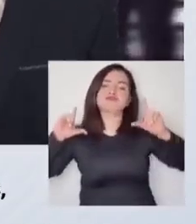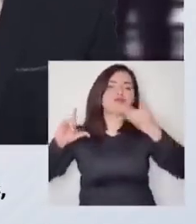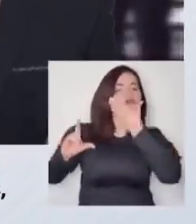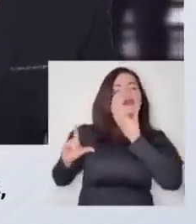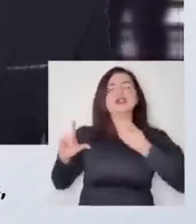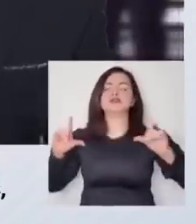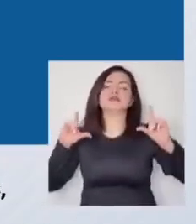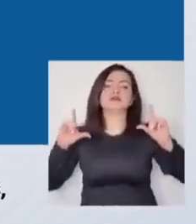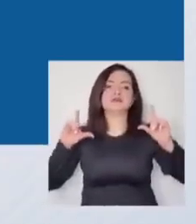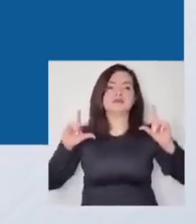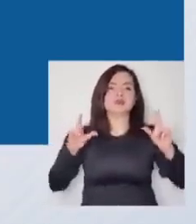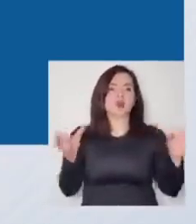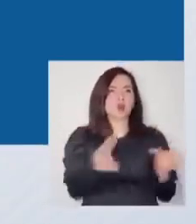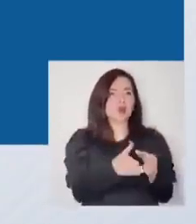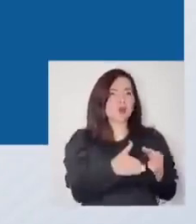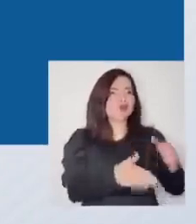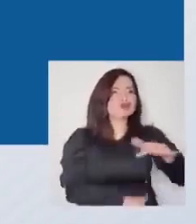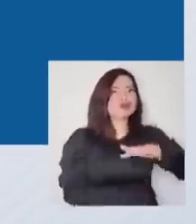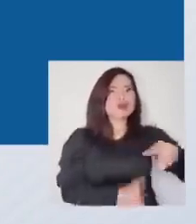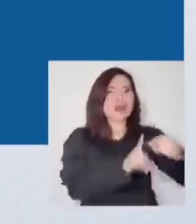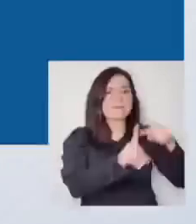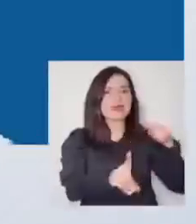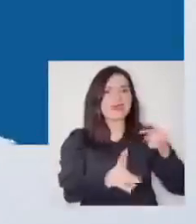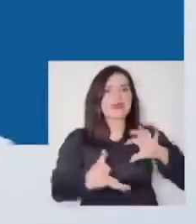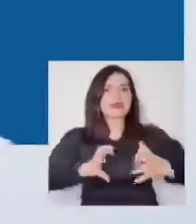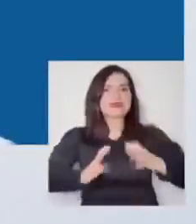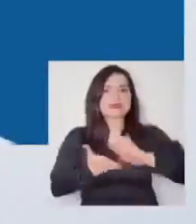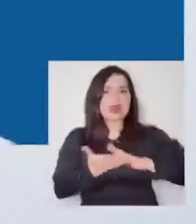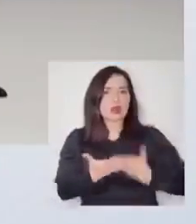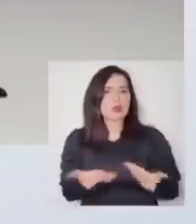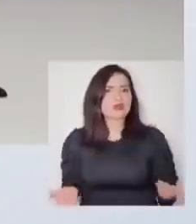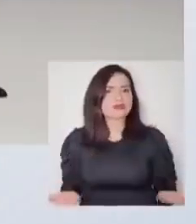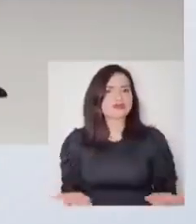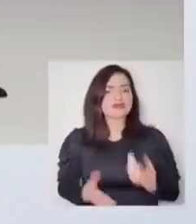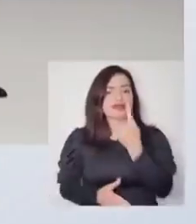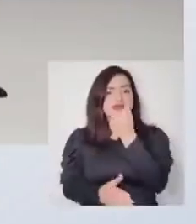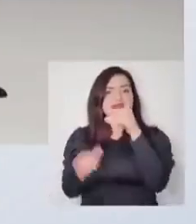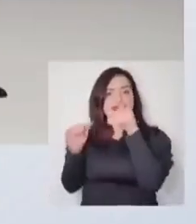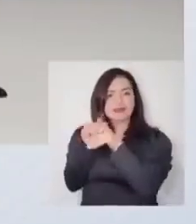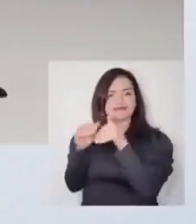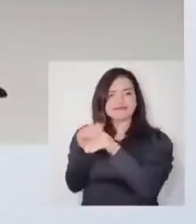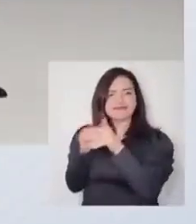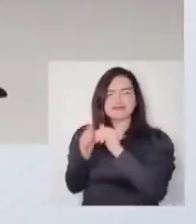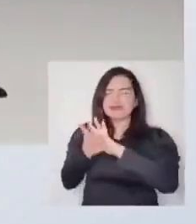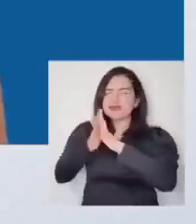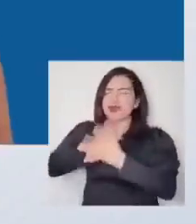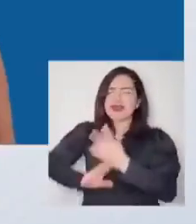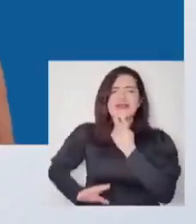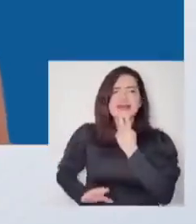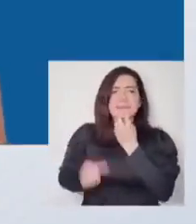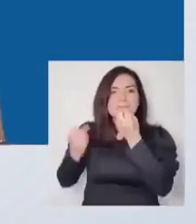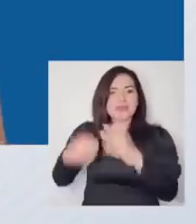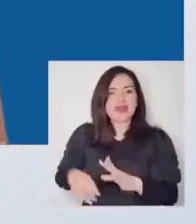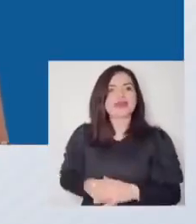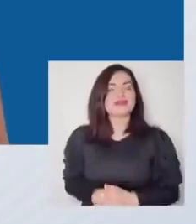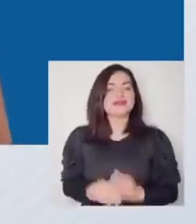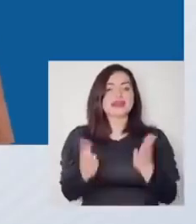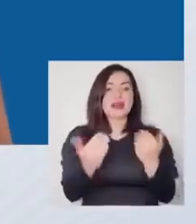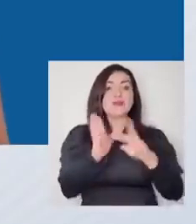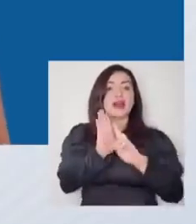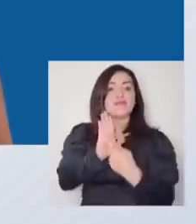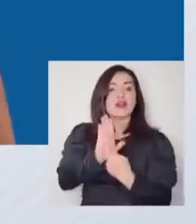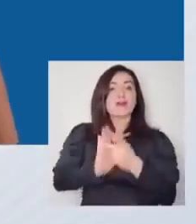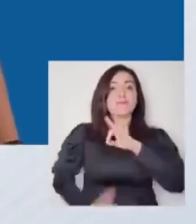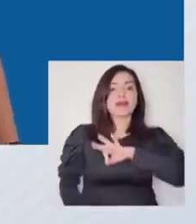a hacérselos lindos. Mientras la clase media pagó la crisis sanitaria. Con los ahorros de toda una vida. Necesitamos una